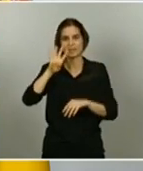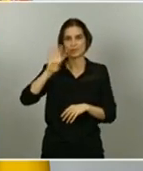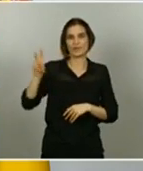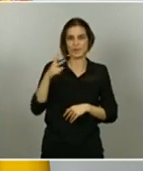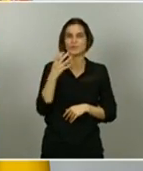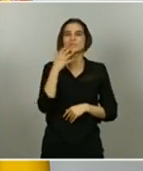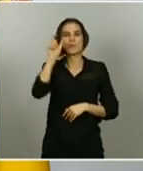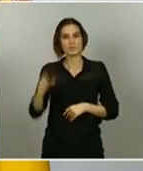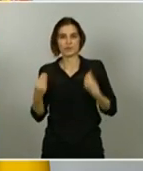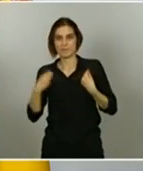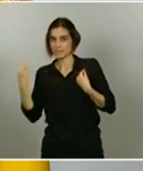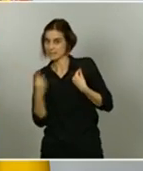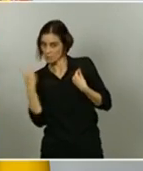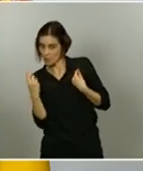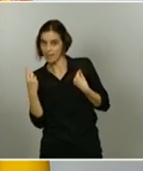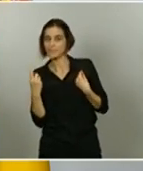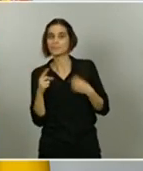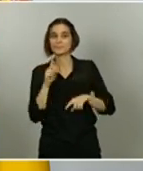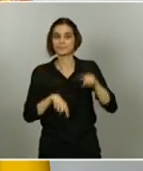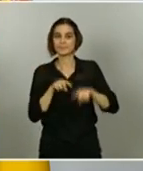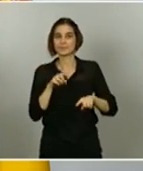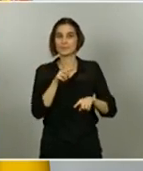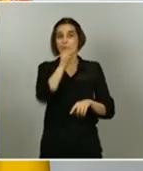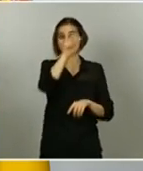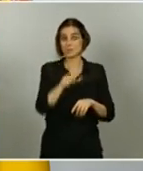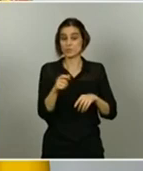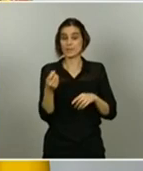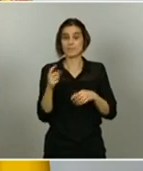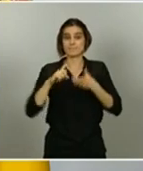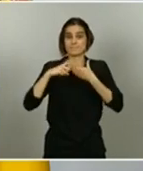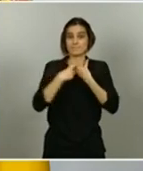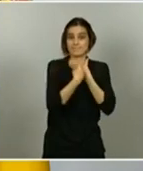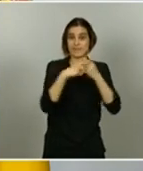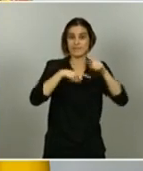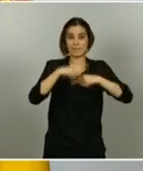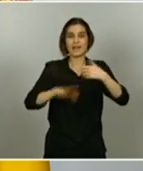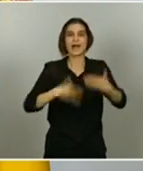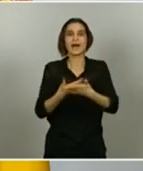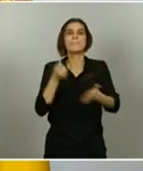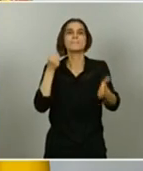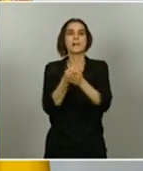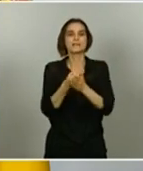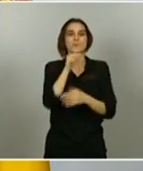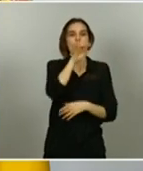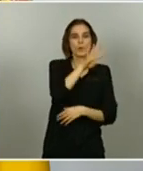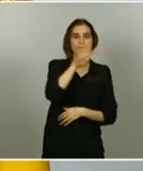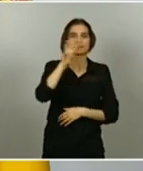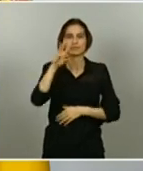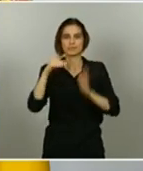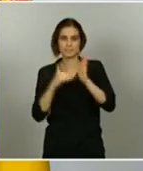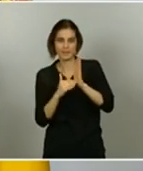y será incrementando por cada miembro adicional de la unidad de convivencia hasta un máximo de 43.196